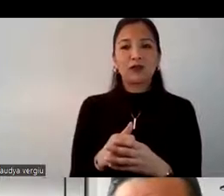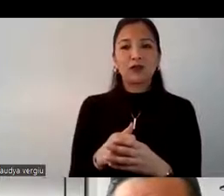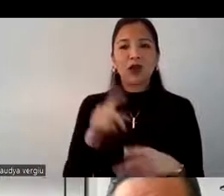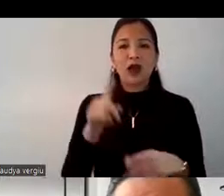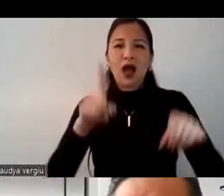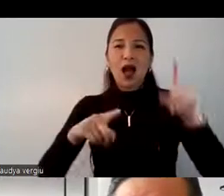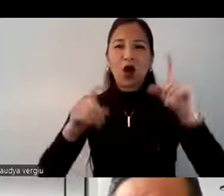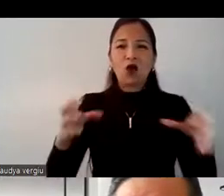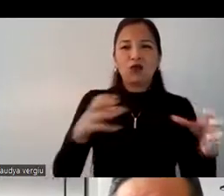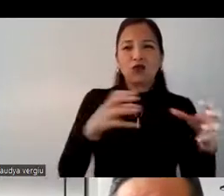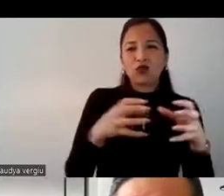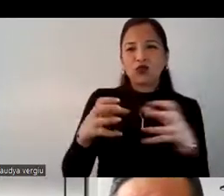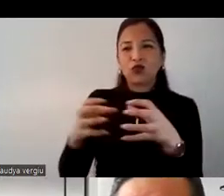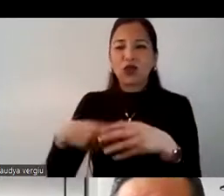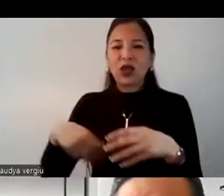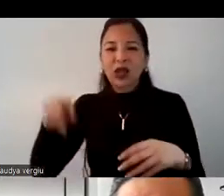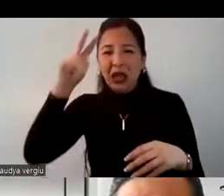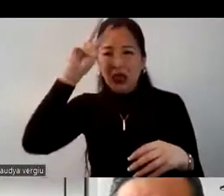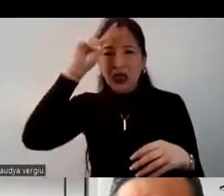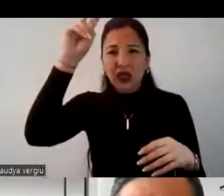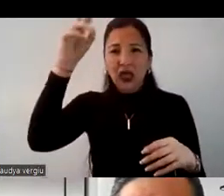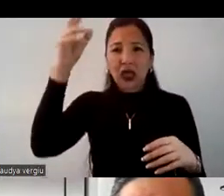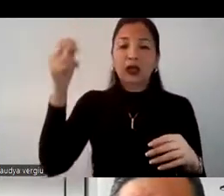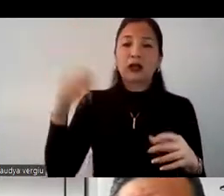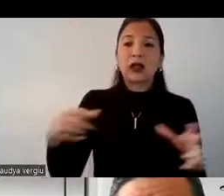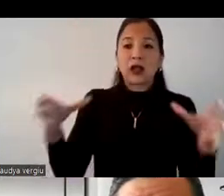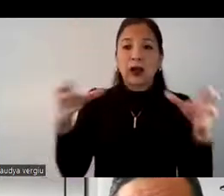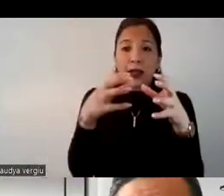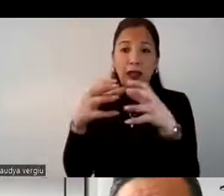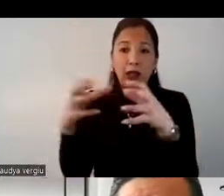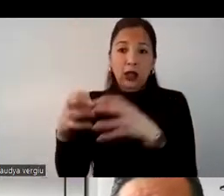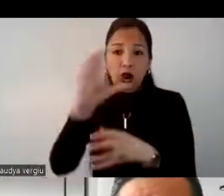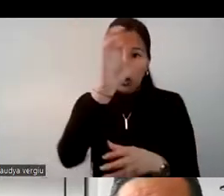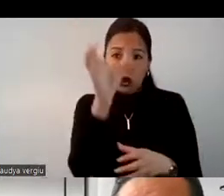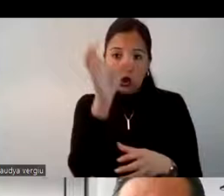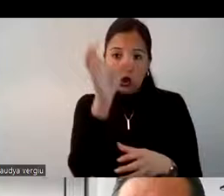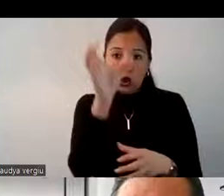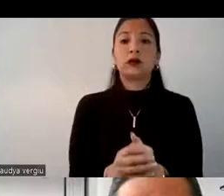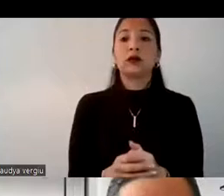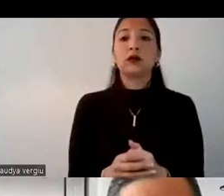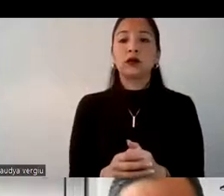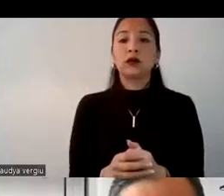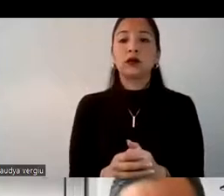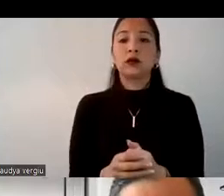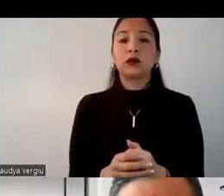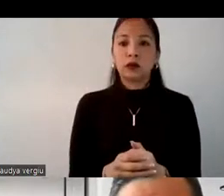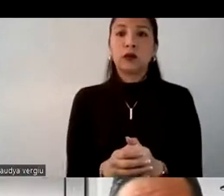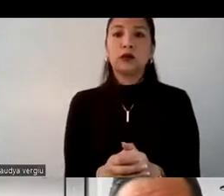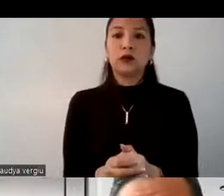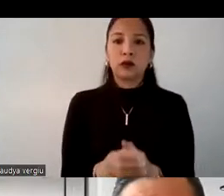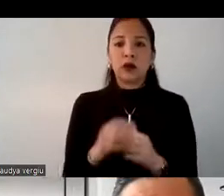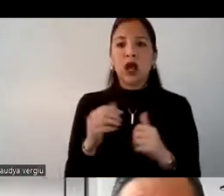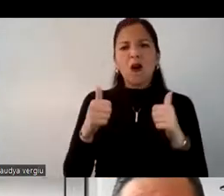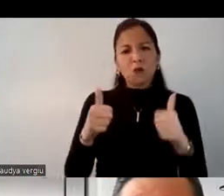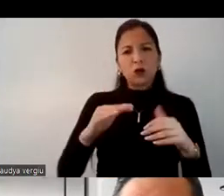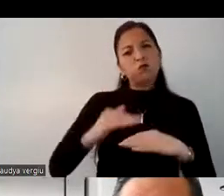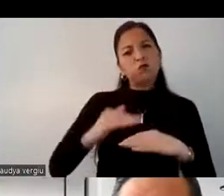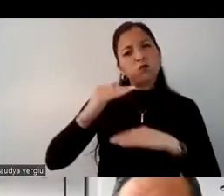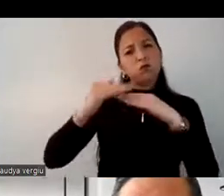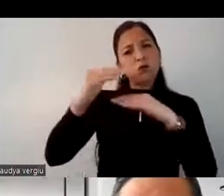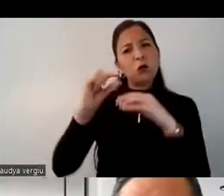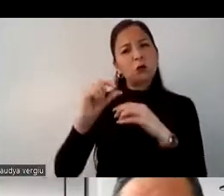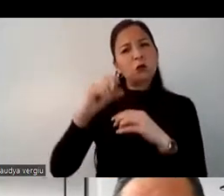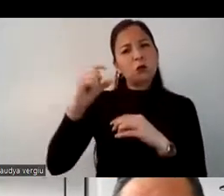movimientos indígenas que han habido en la región, pero esto ha sido superado y